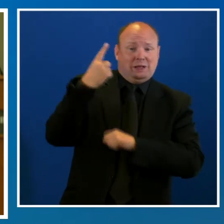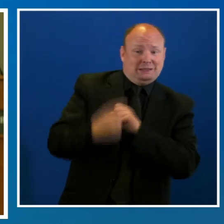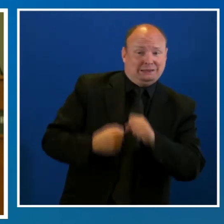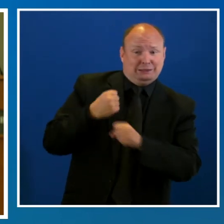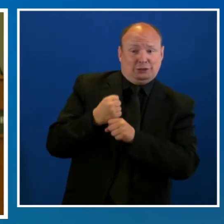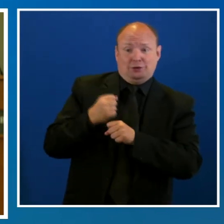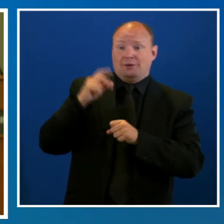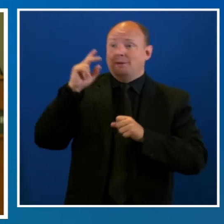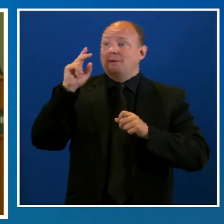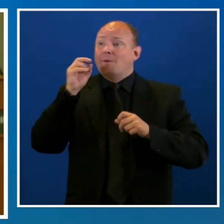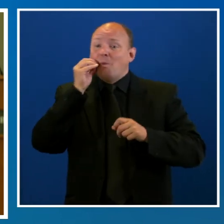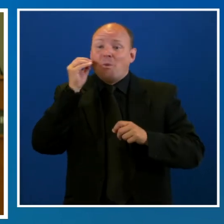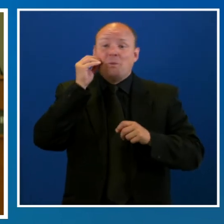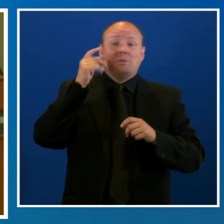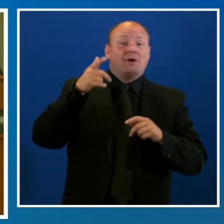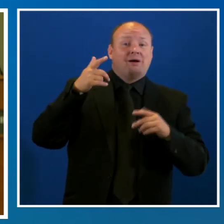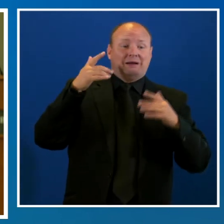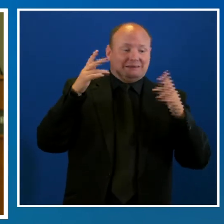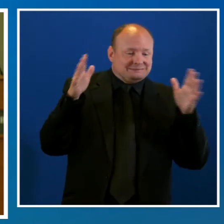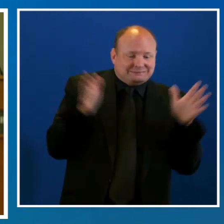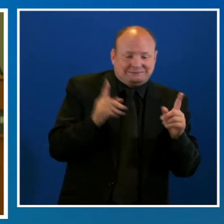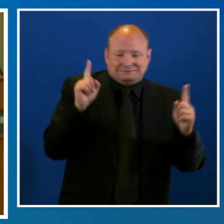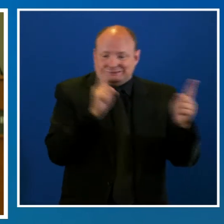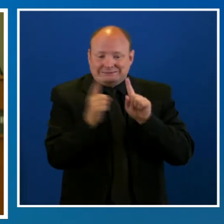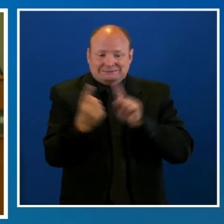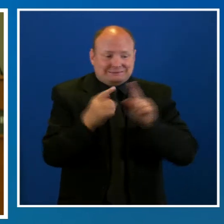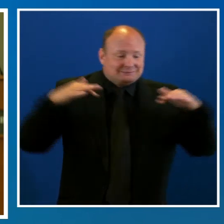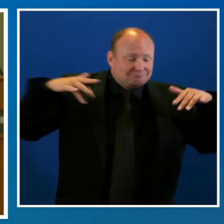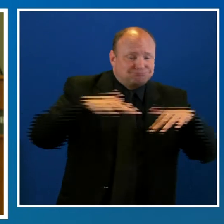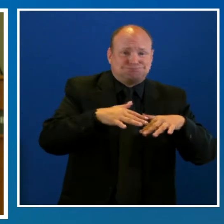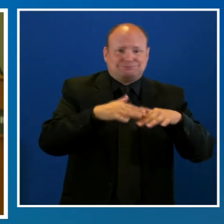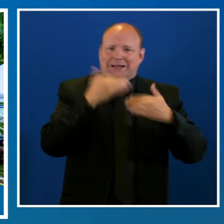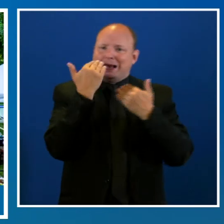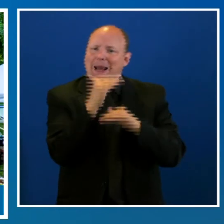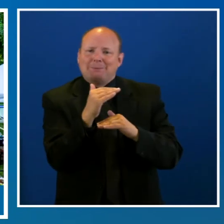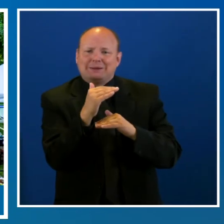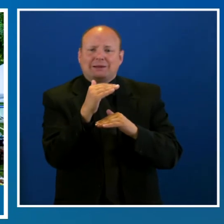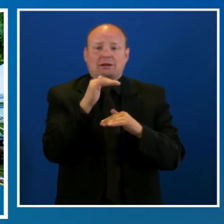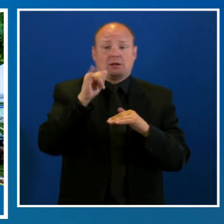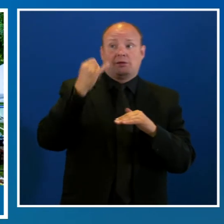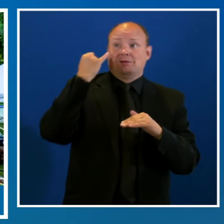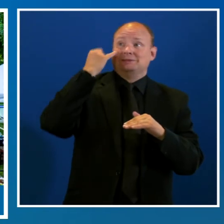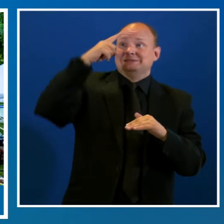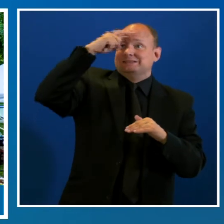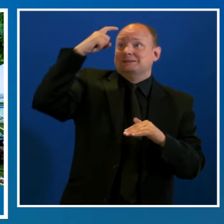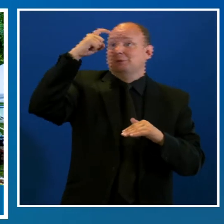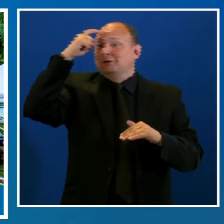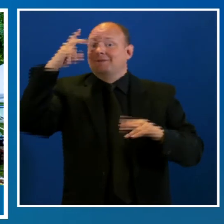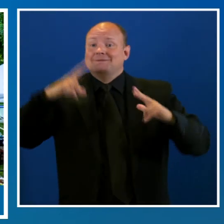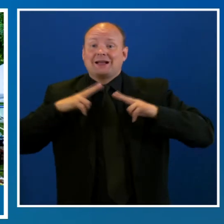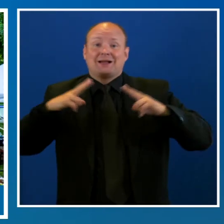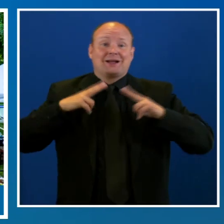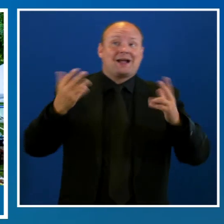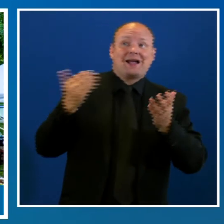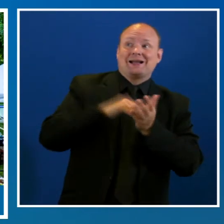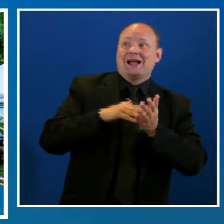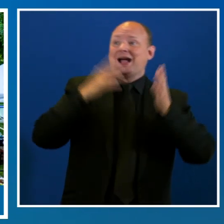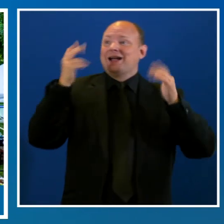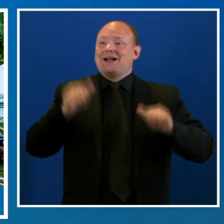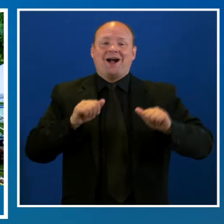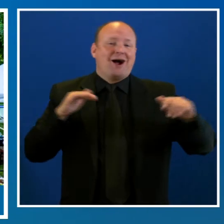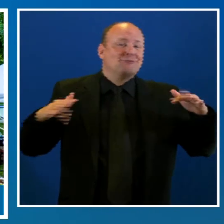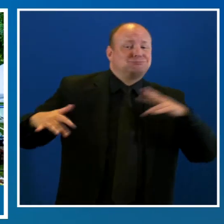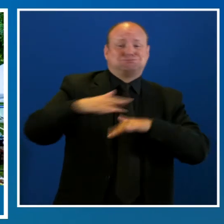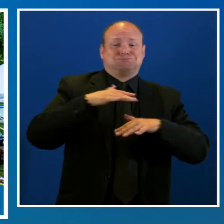limitar nuestras reuniones, me complace compartir que muchas de las tradiciones de los eventos de verano de Vancouver han regresado este